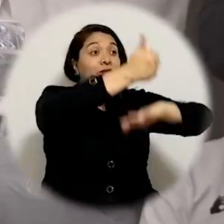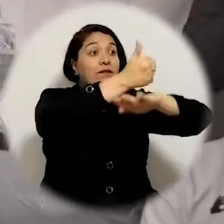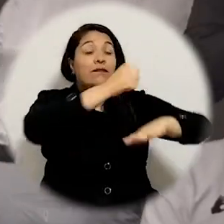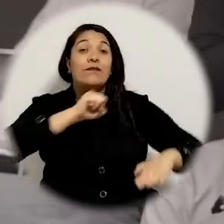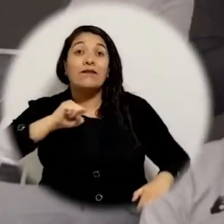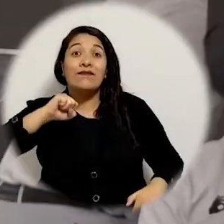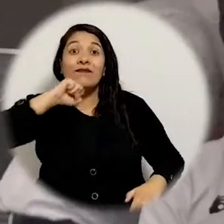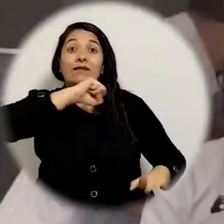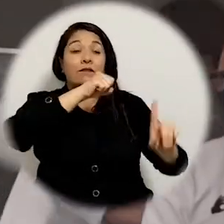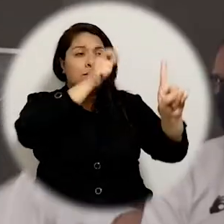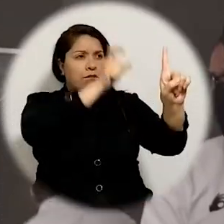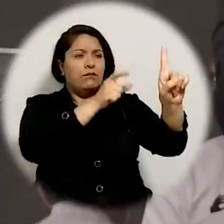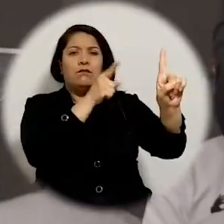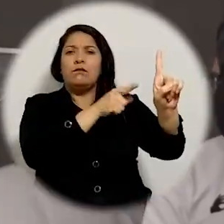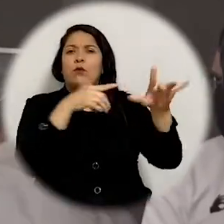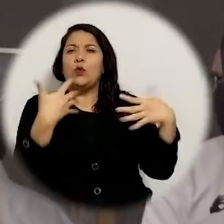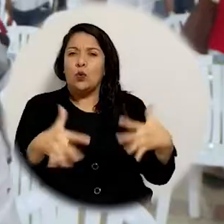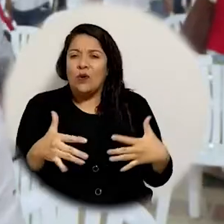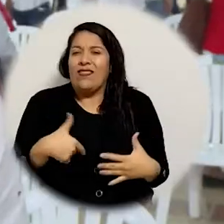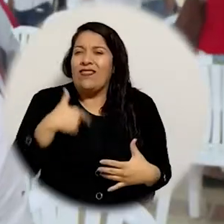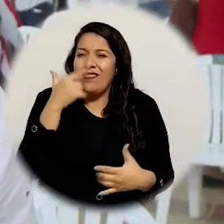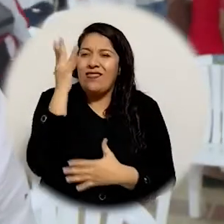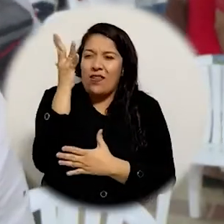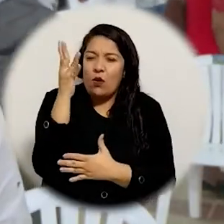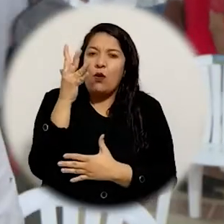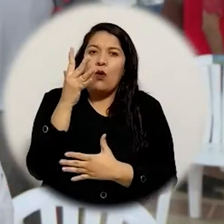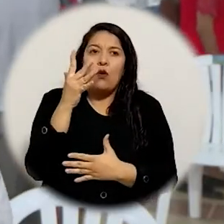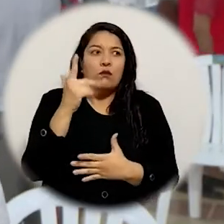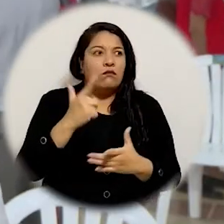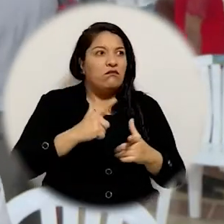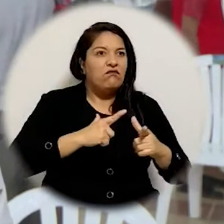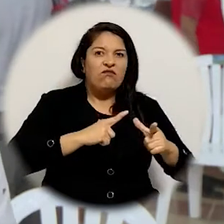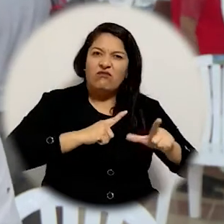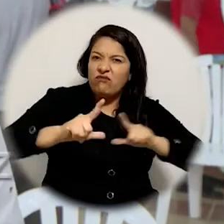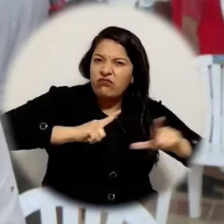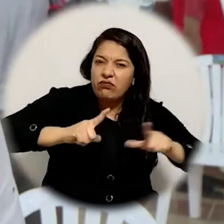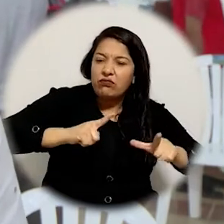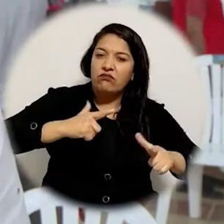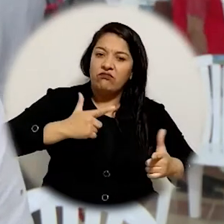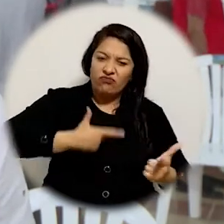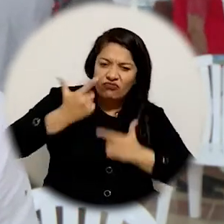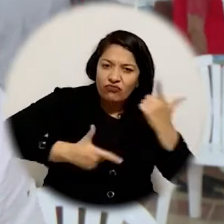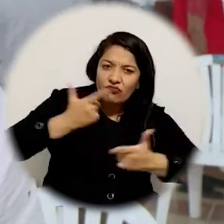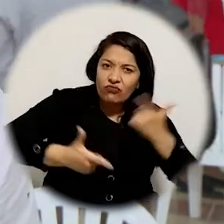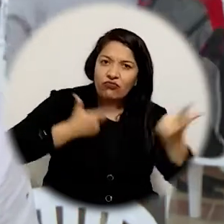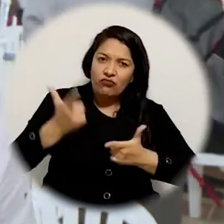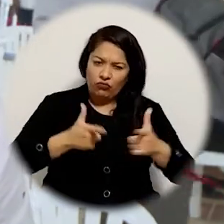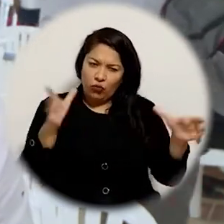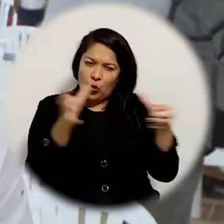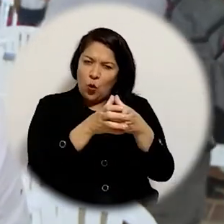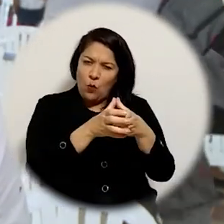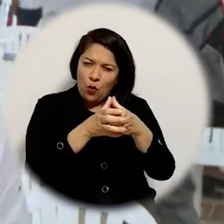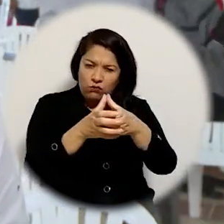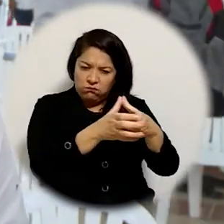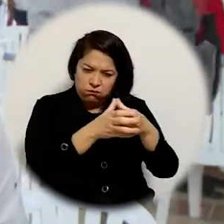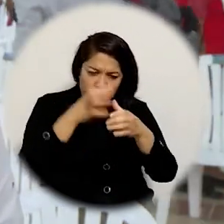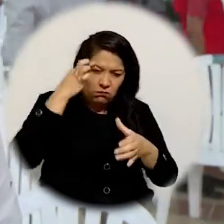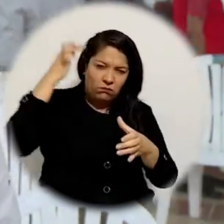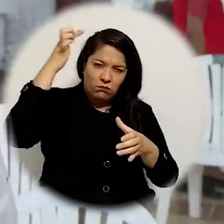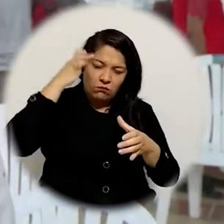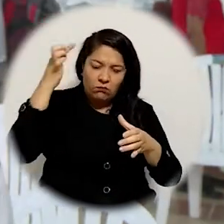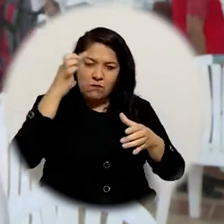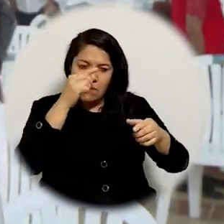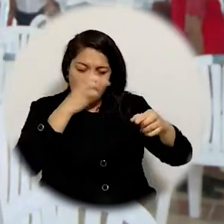Bueno, este es un modelo de transformación de sociedad a través de la academia la Universidad del Magdalena a través de Pablo Vera